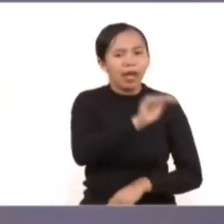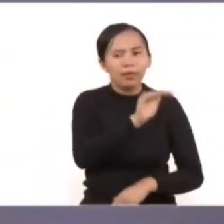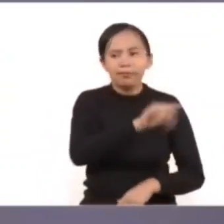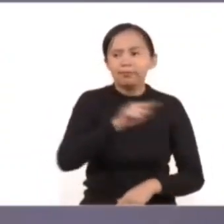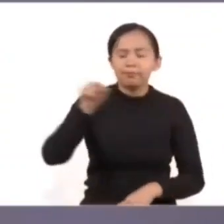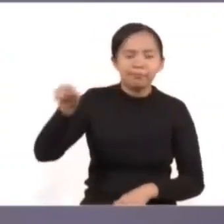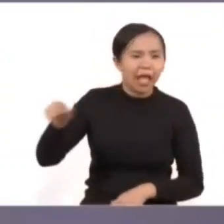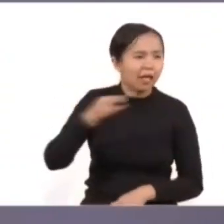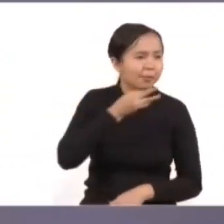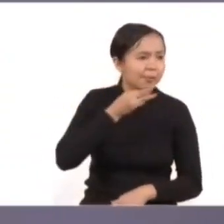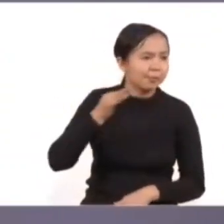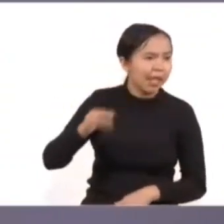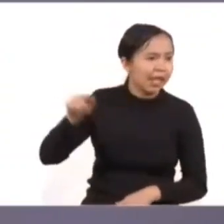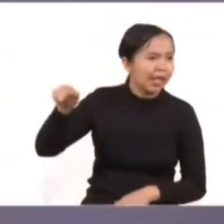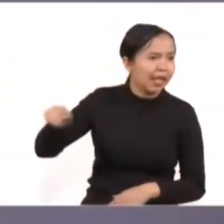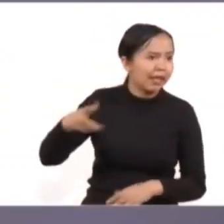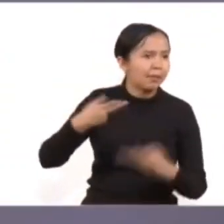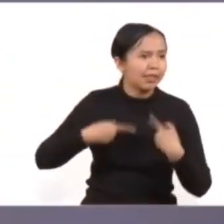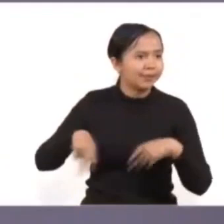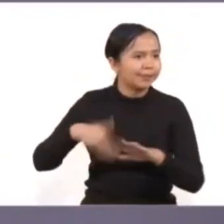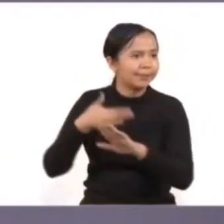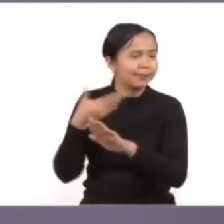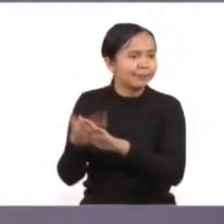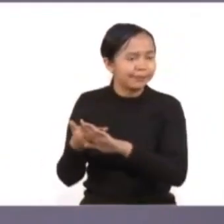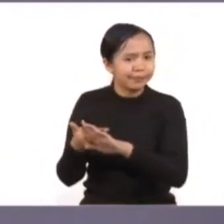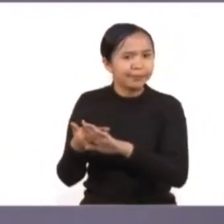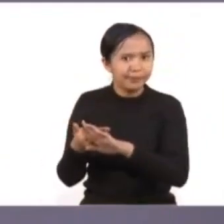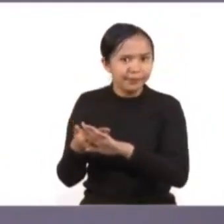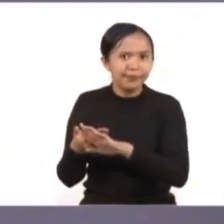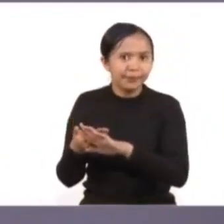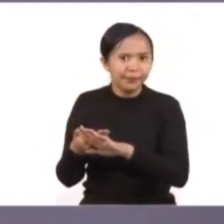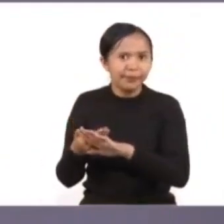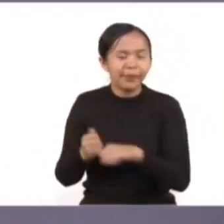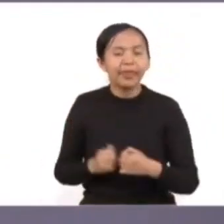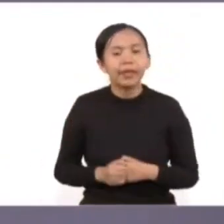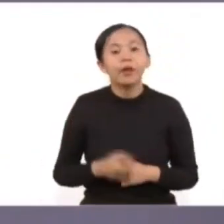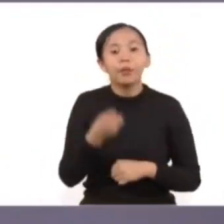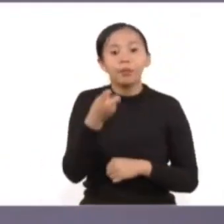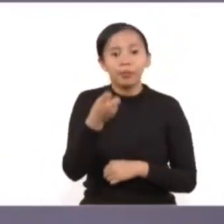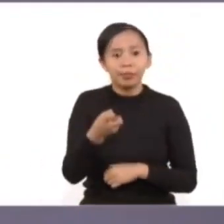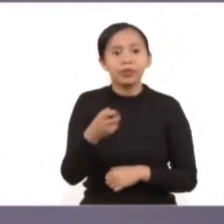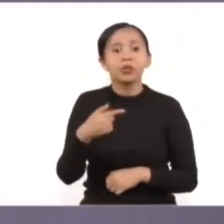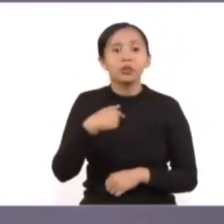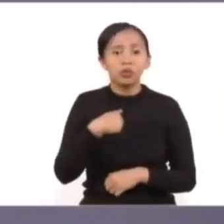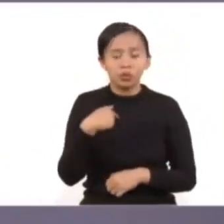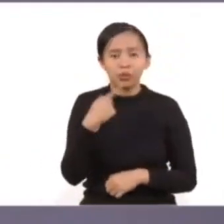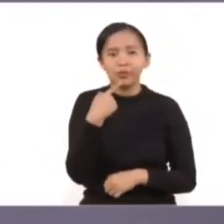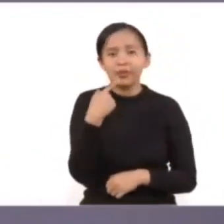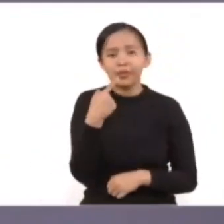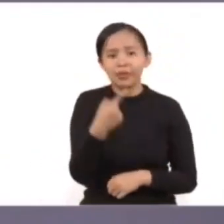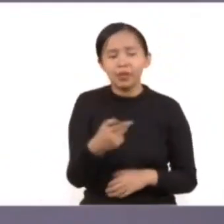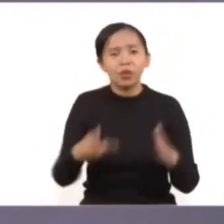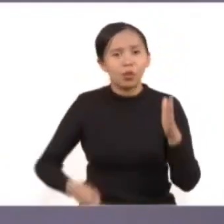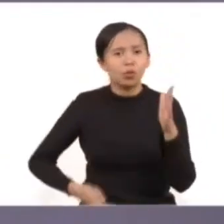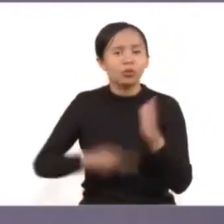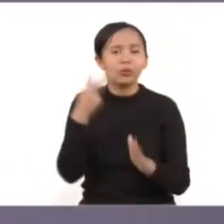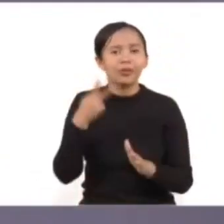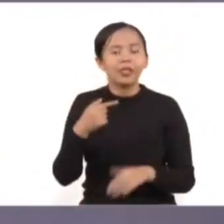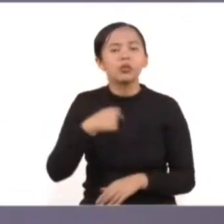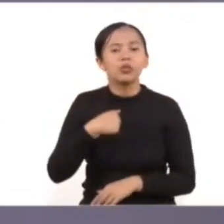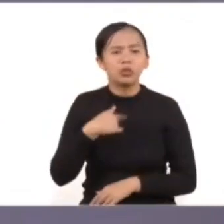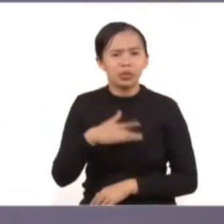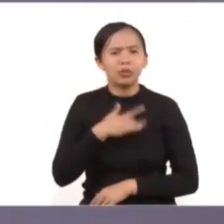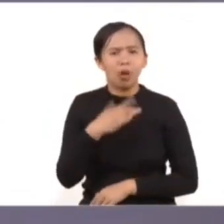acto de acoso, de hostigamiento o cualquiera que sea la violencia. Por ello, yo quiero nuevamente reiterar que me siento